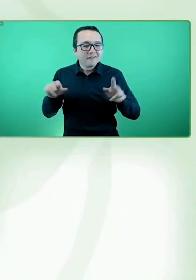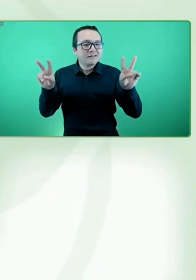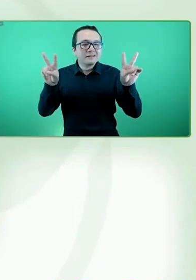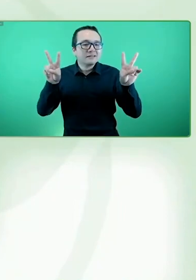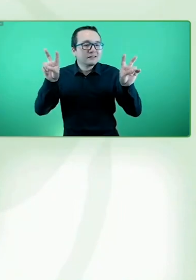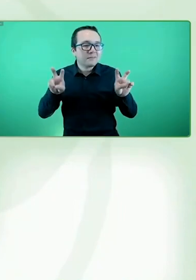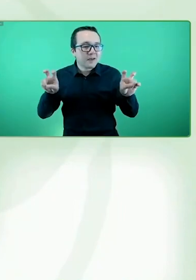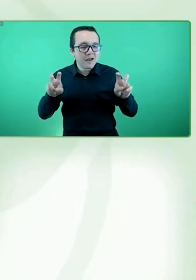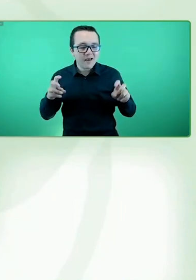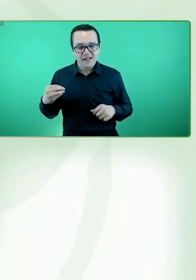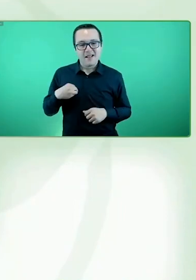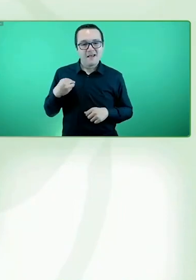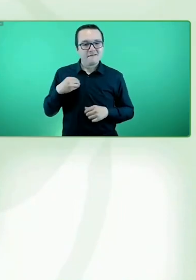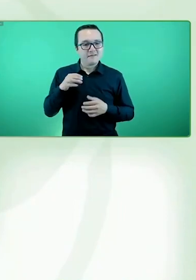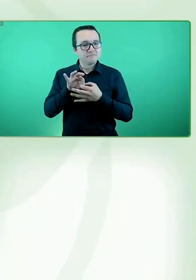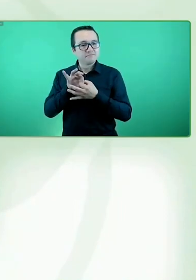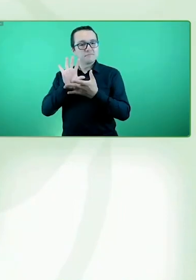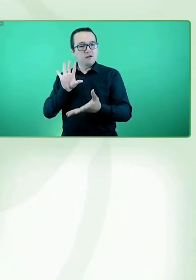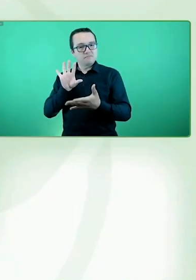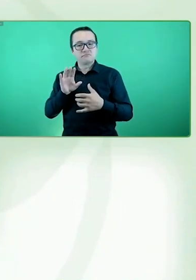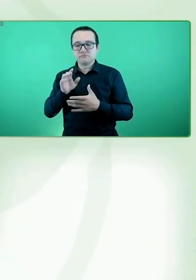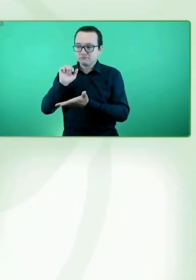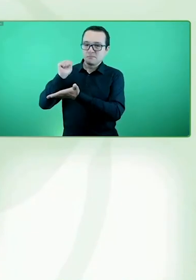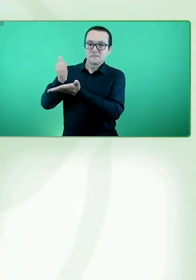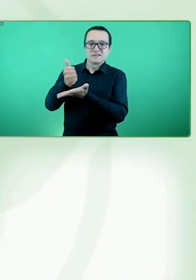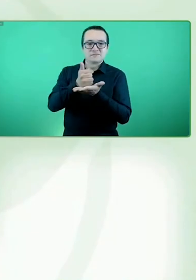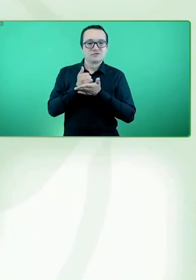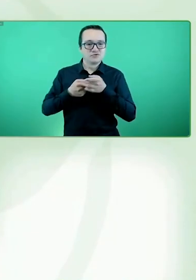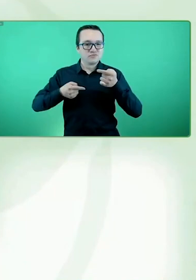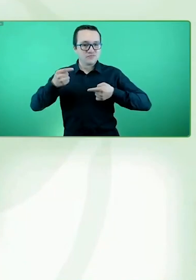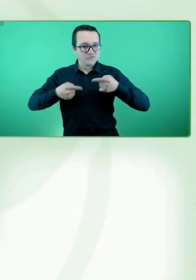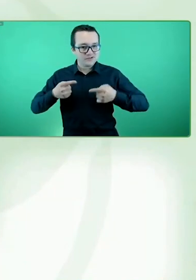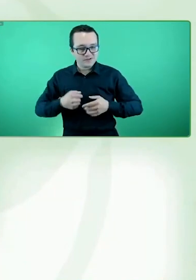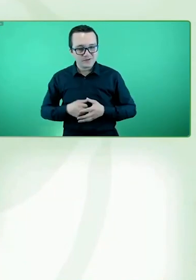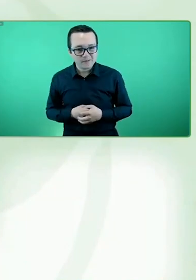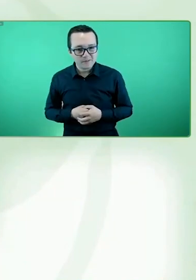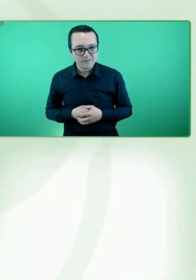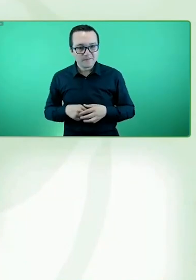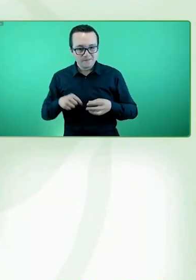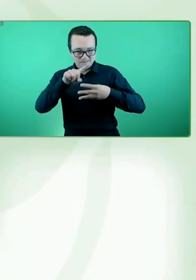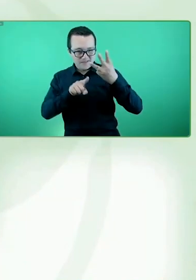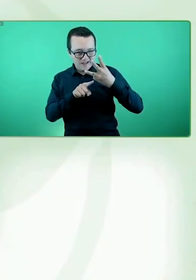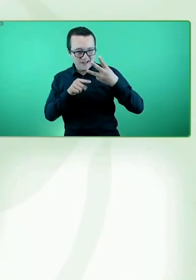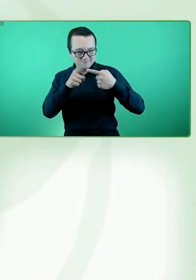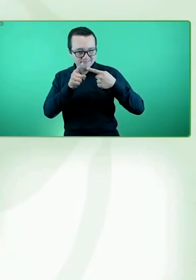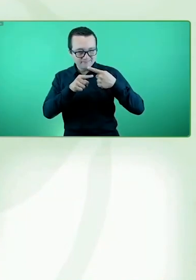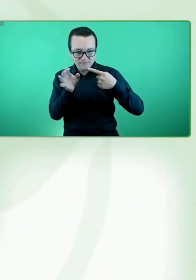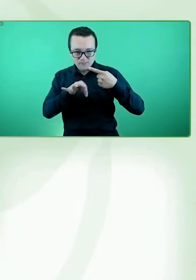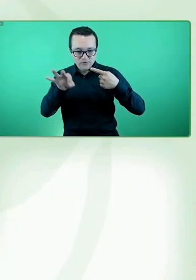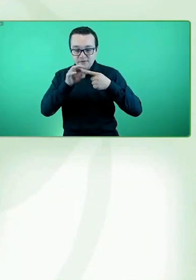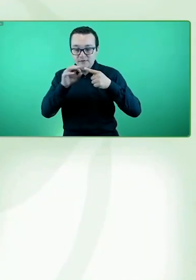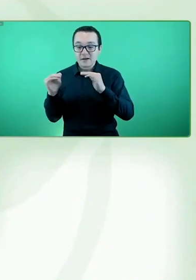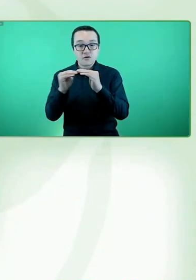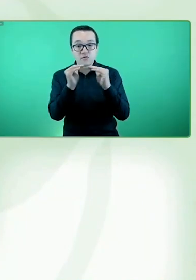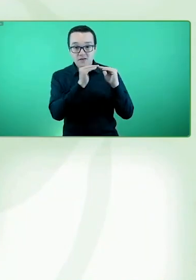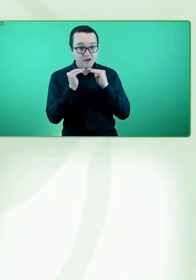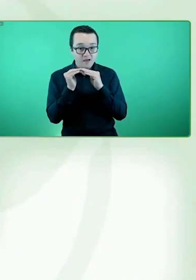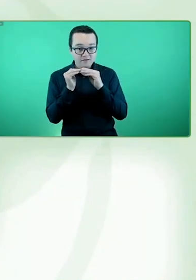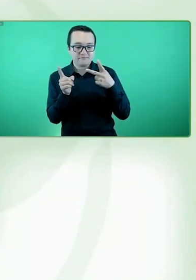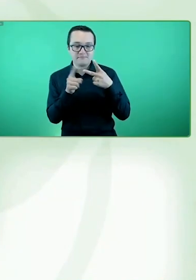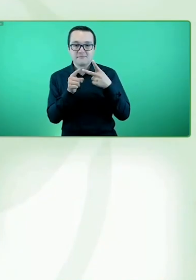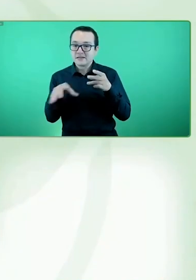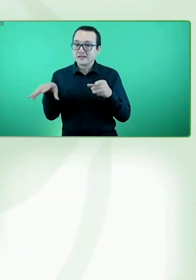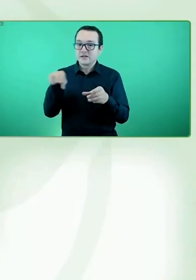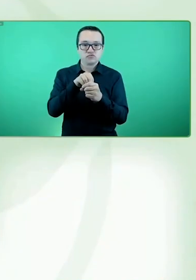nuestro compromiso en tres puntos importantes. Primero, la promoción de la igualdad, la inclusión y la no discriminación hacia las